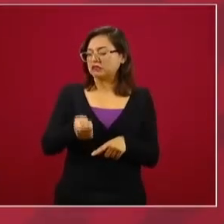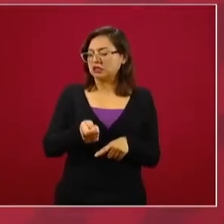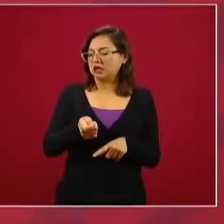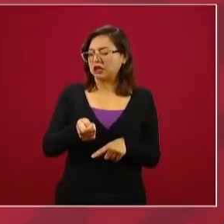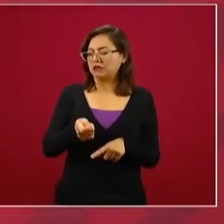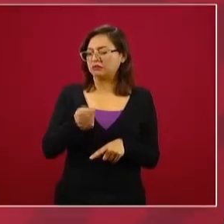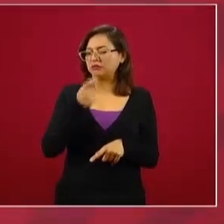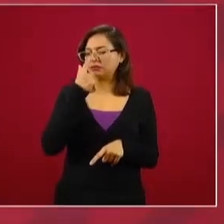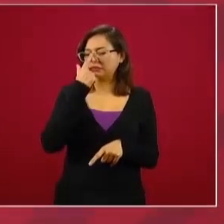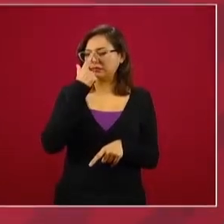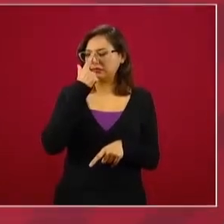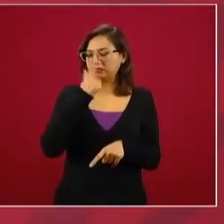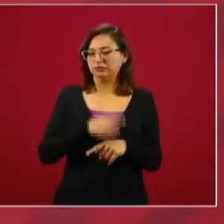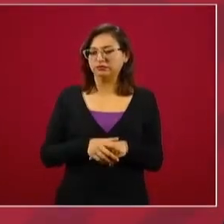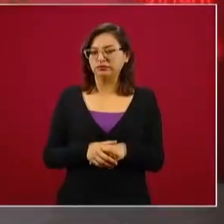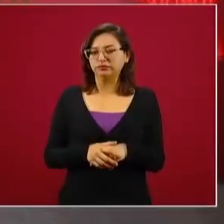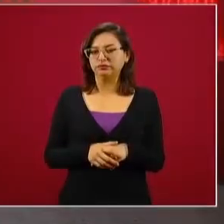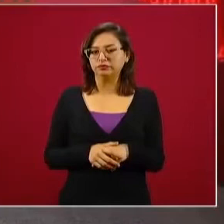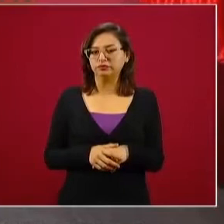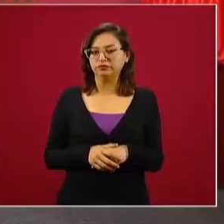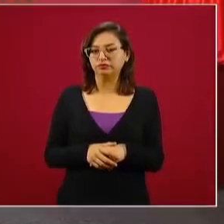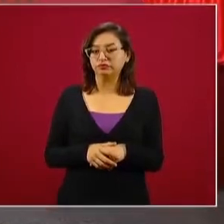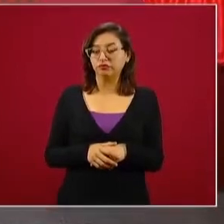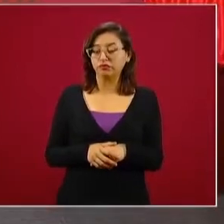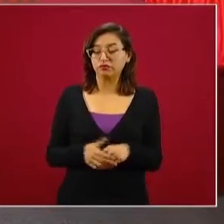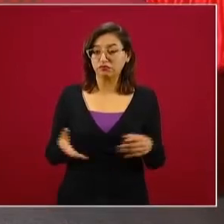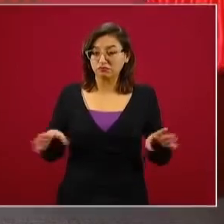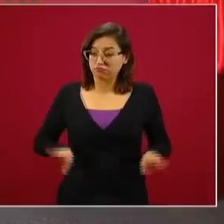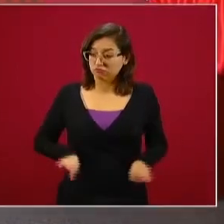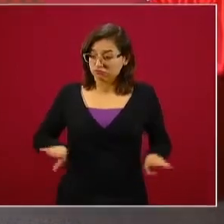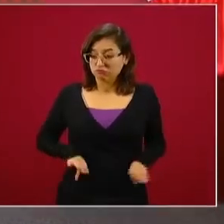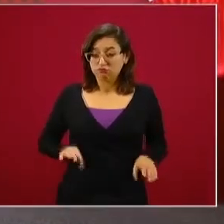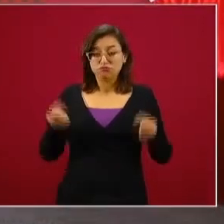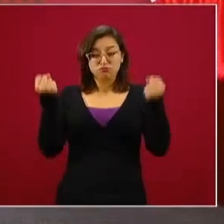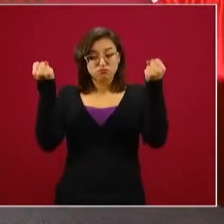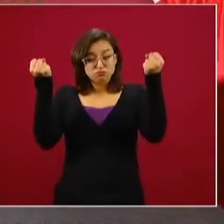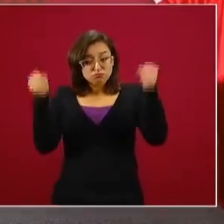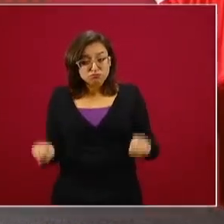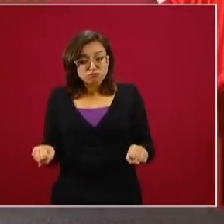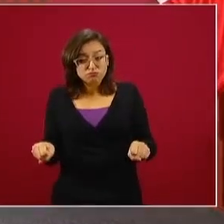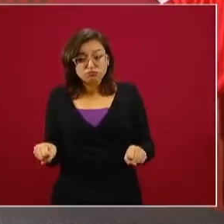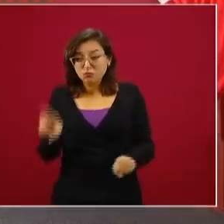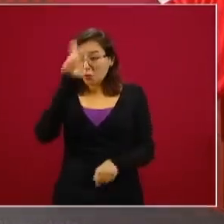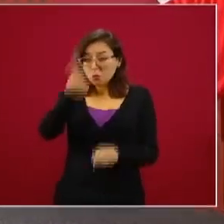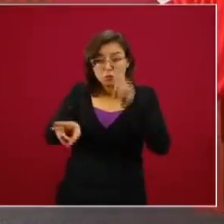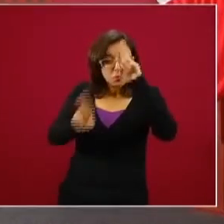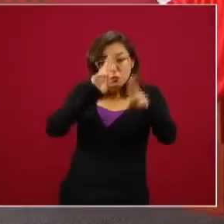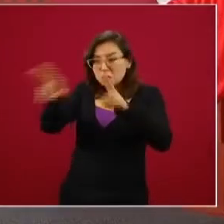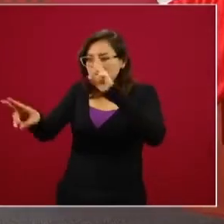van a aplicarse medidas coercitivas,